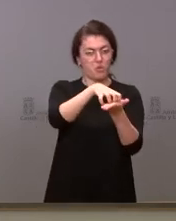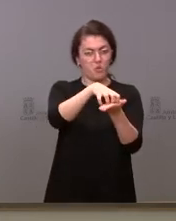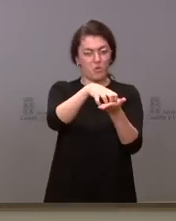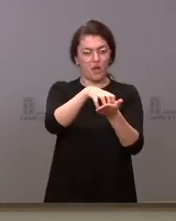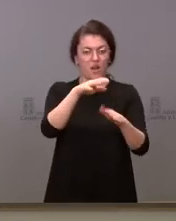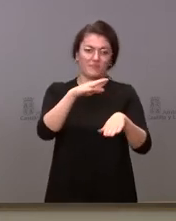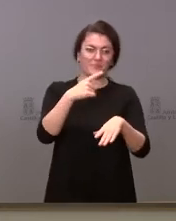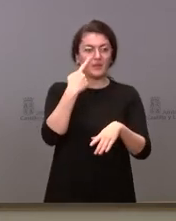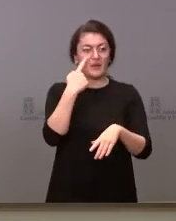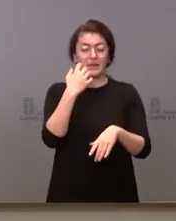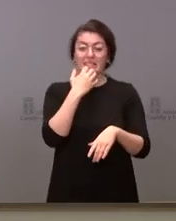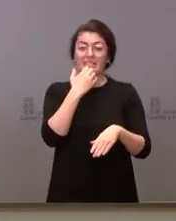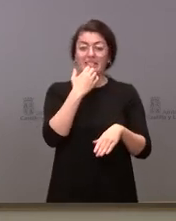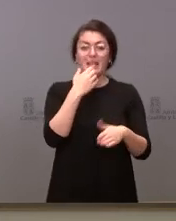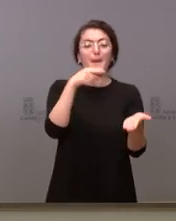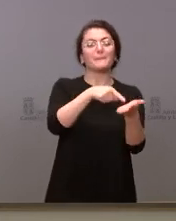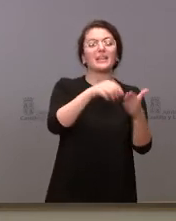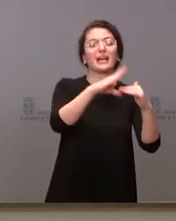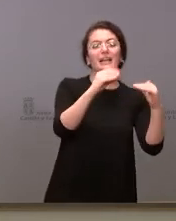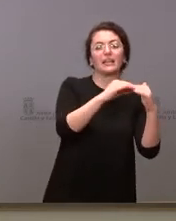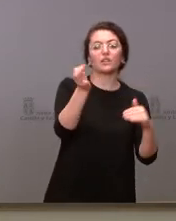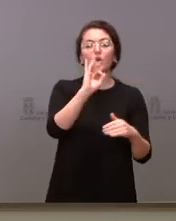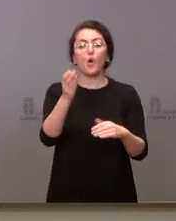tener que exigir al cliente o también al trabajador.